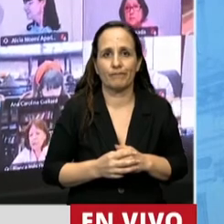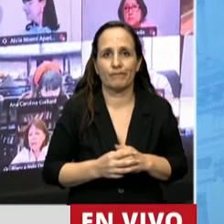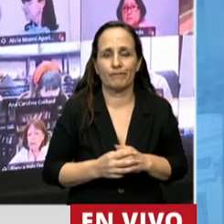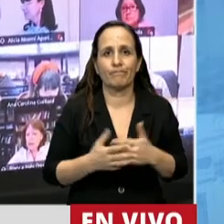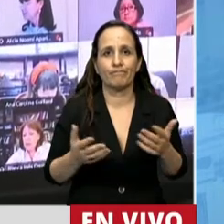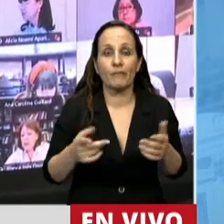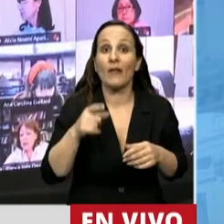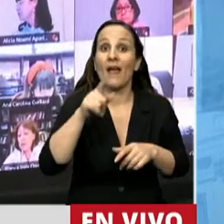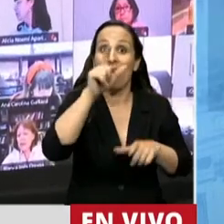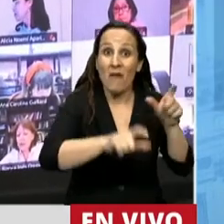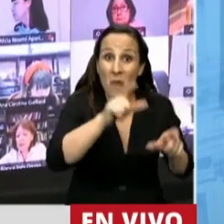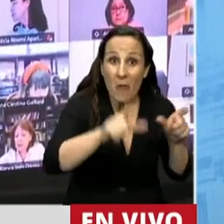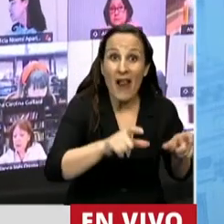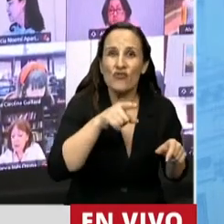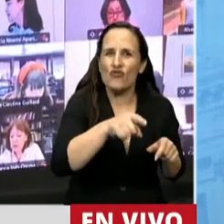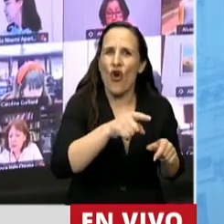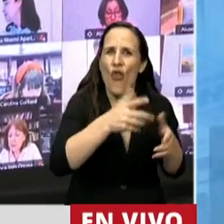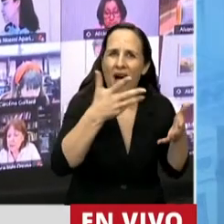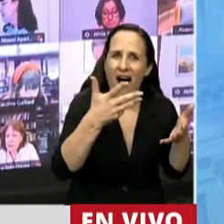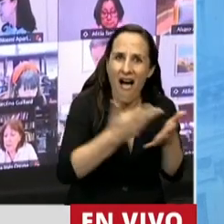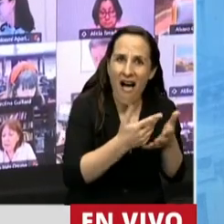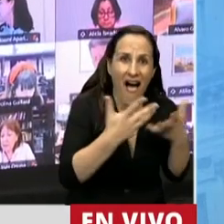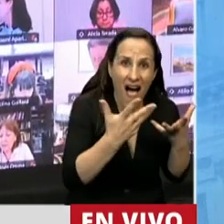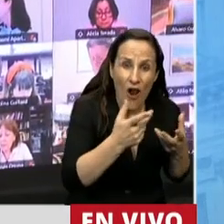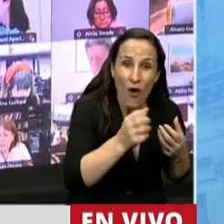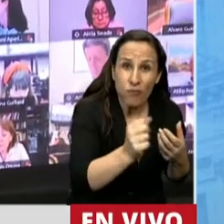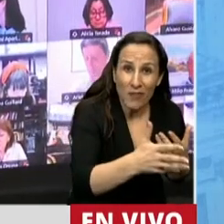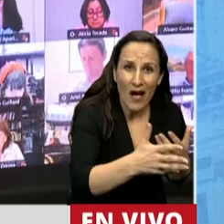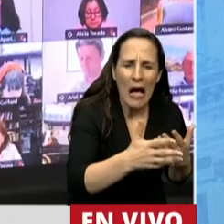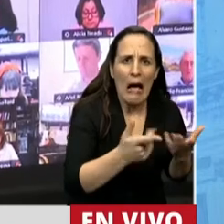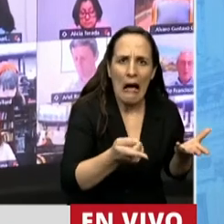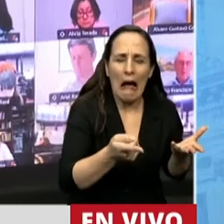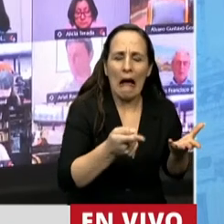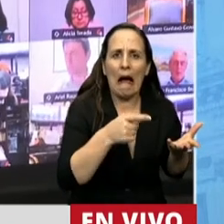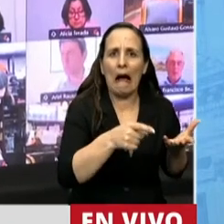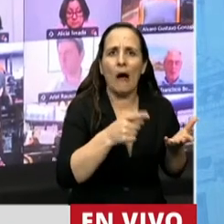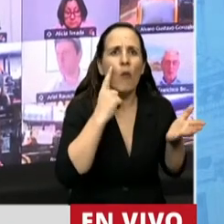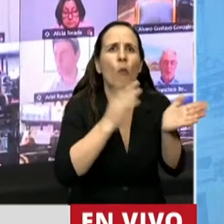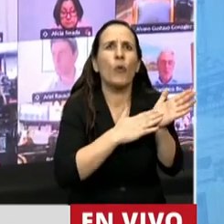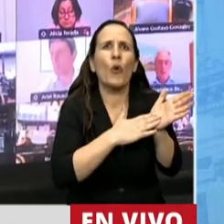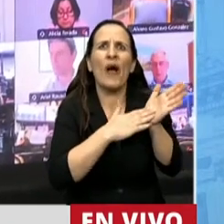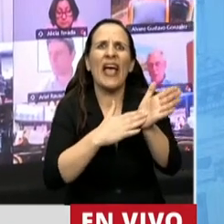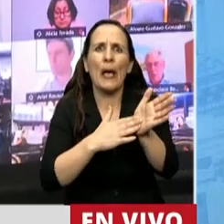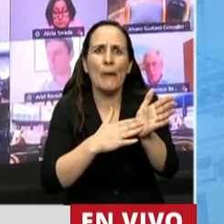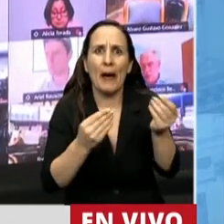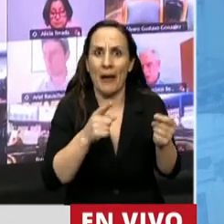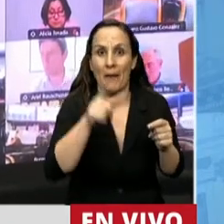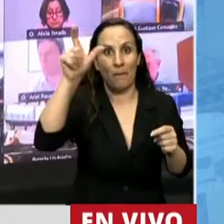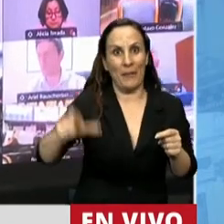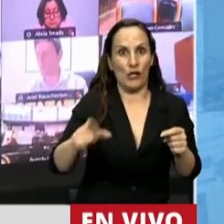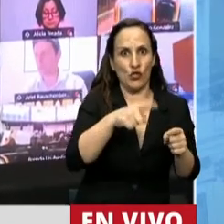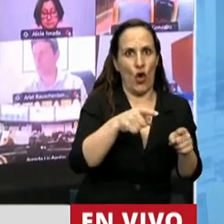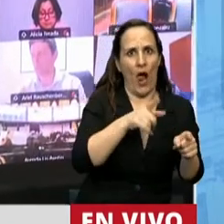que la víctima aporte meros indicios para que el denunciado o denunciada